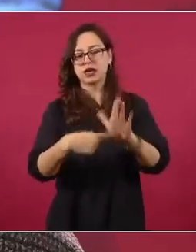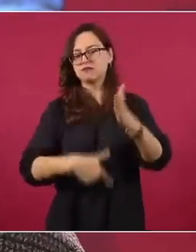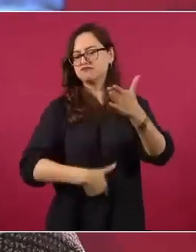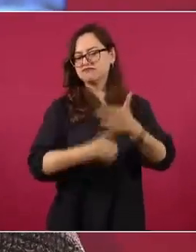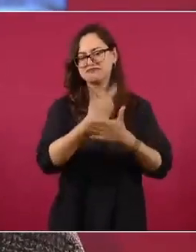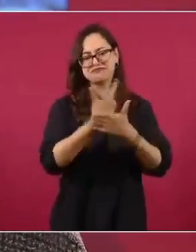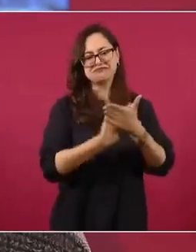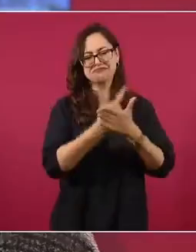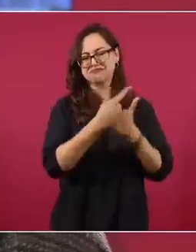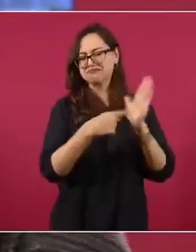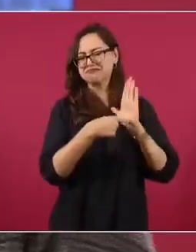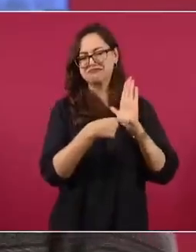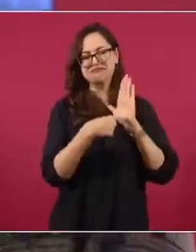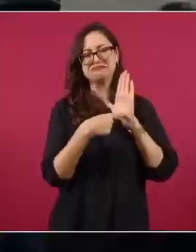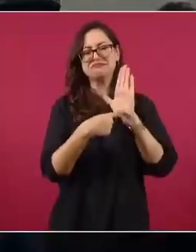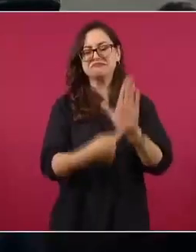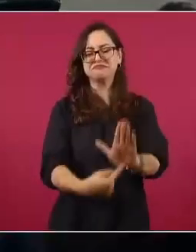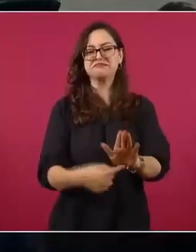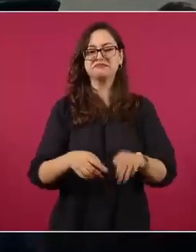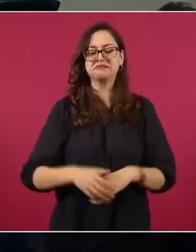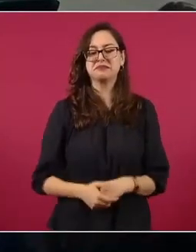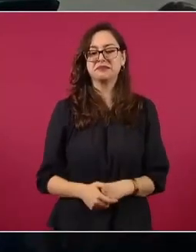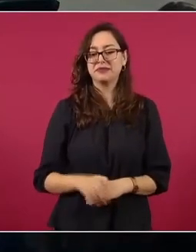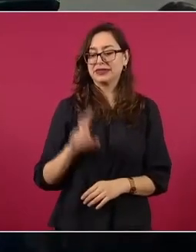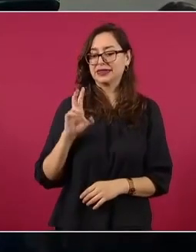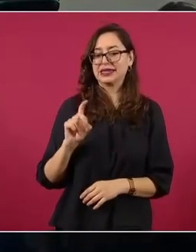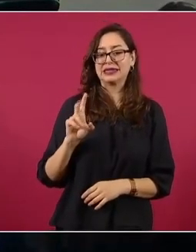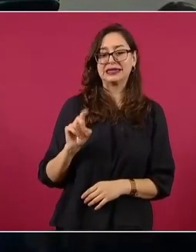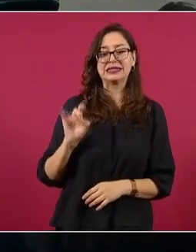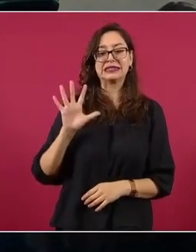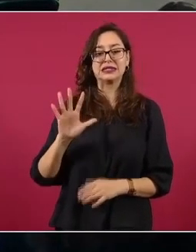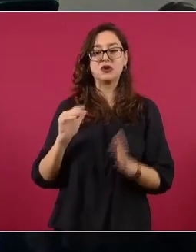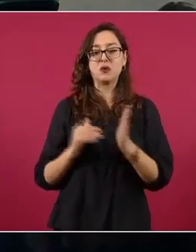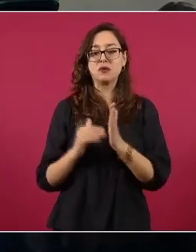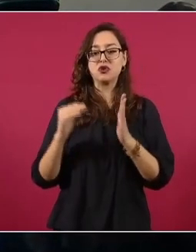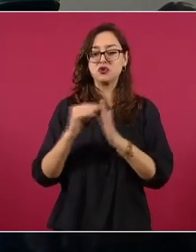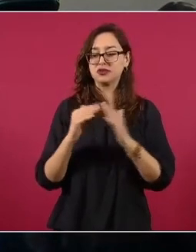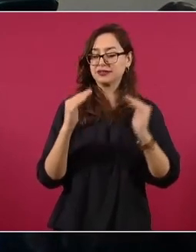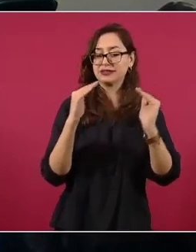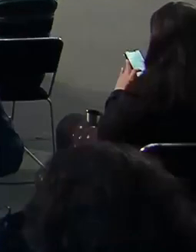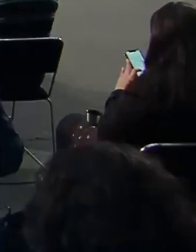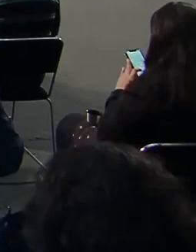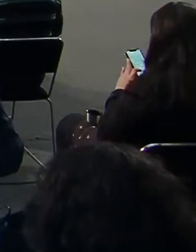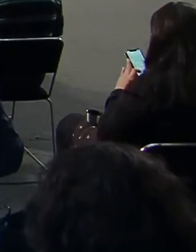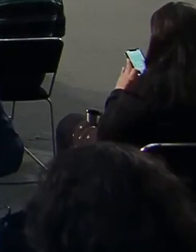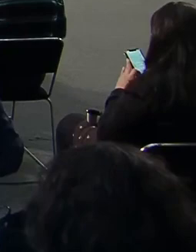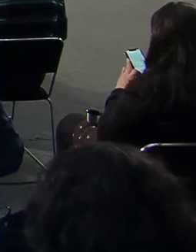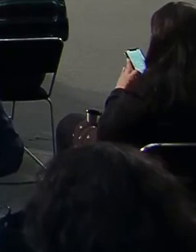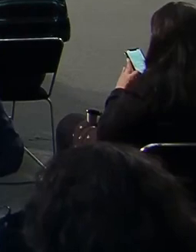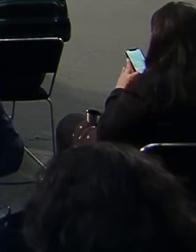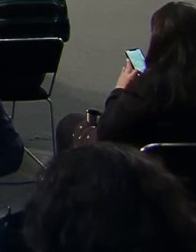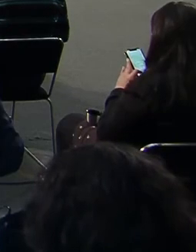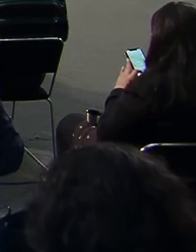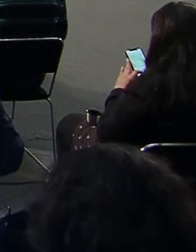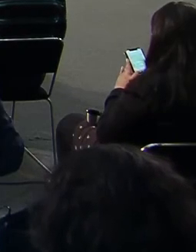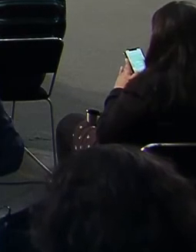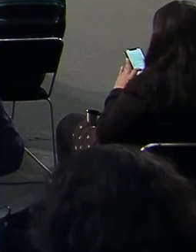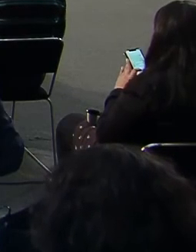hay 35 millones de hogares en México, les adelanto uno,